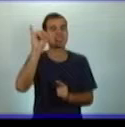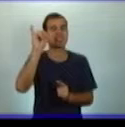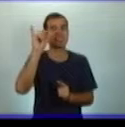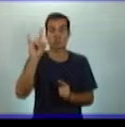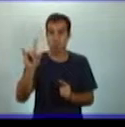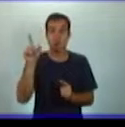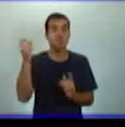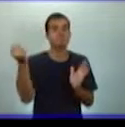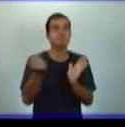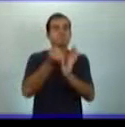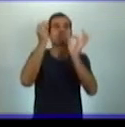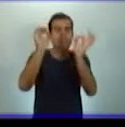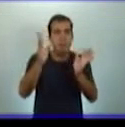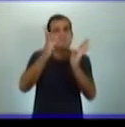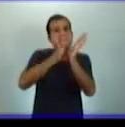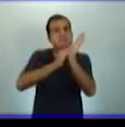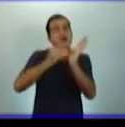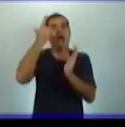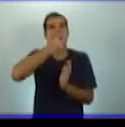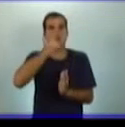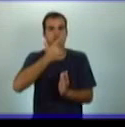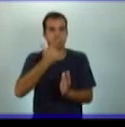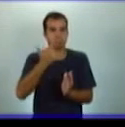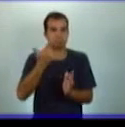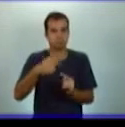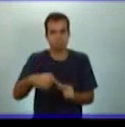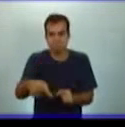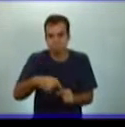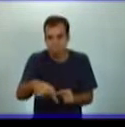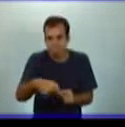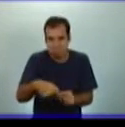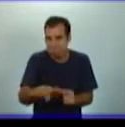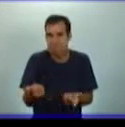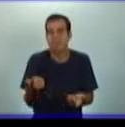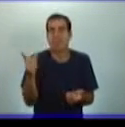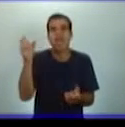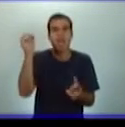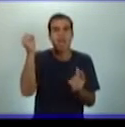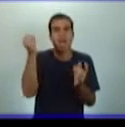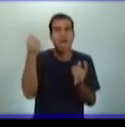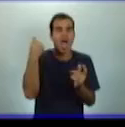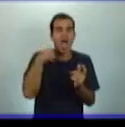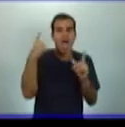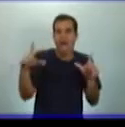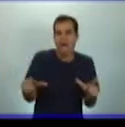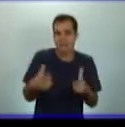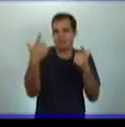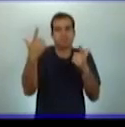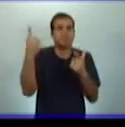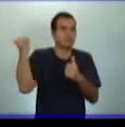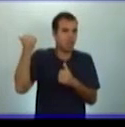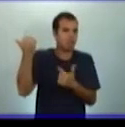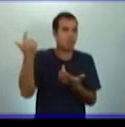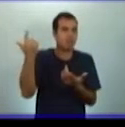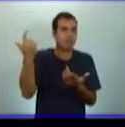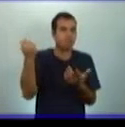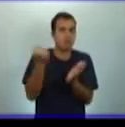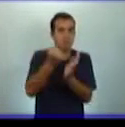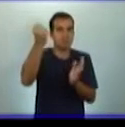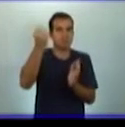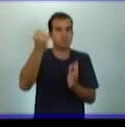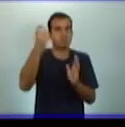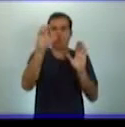151 aniversario de la aprobación de esta constitución de Guaymaro. Está la